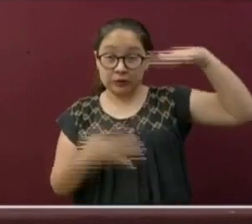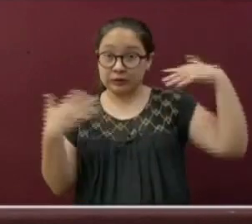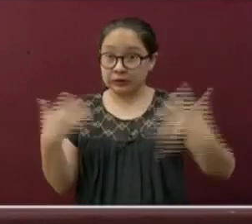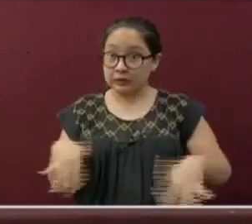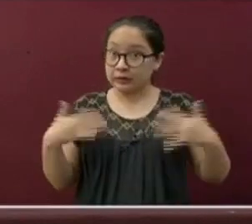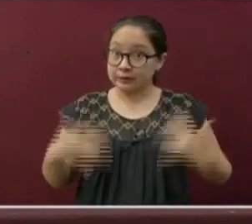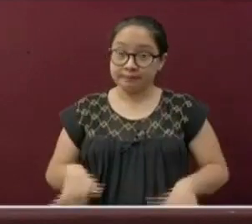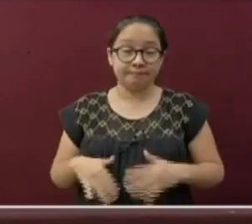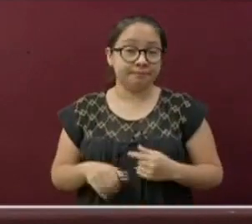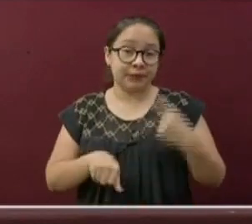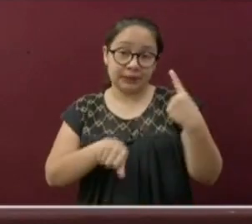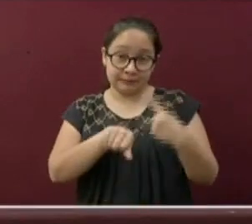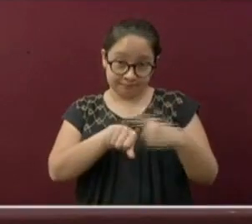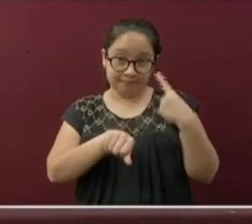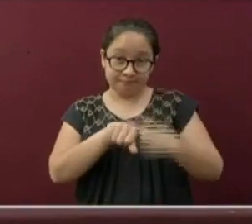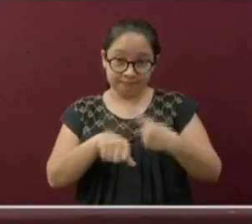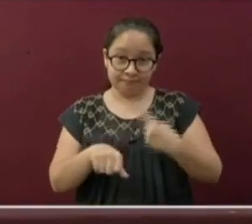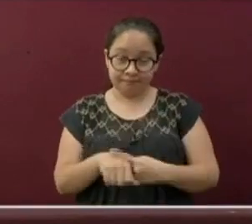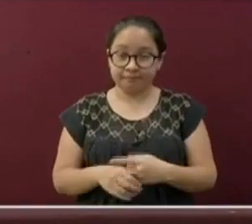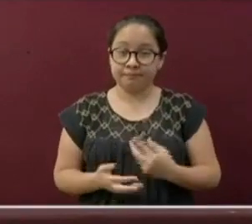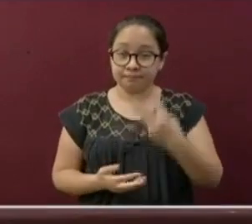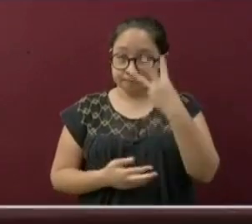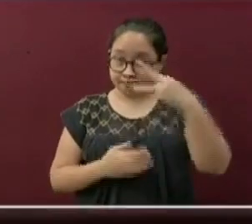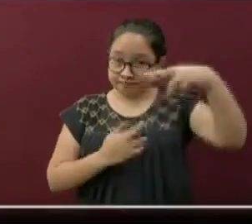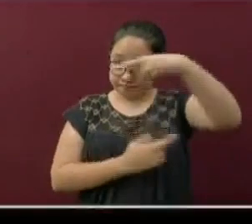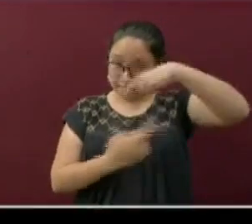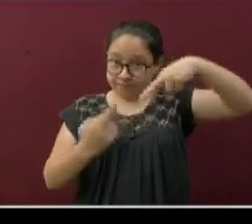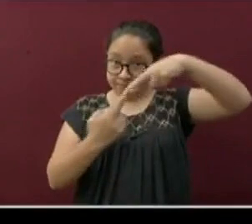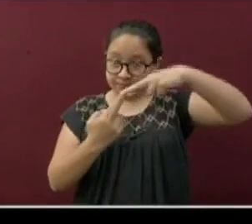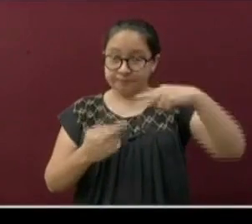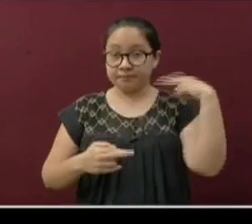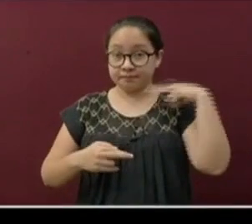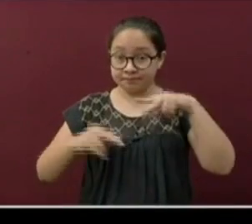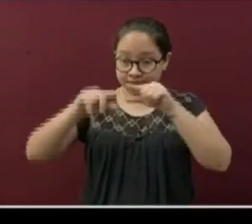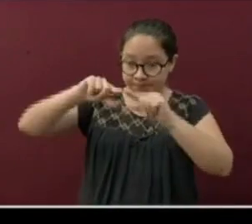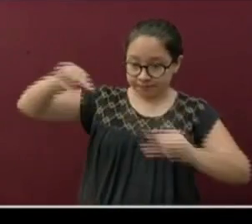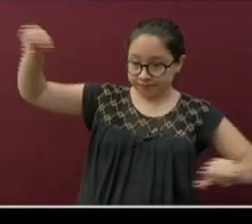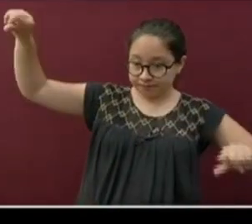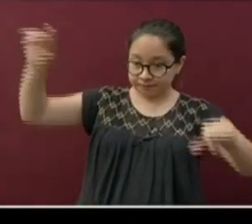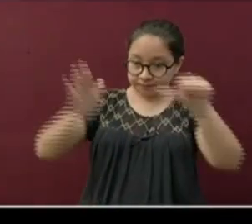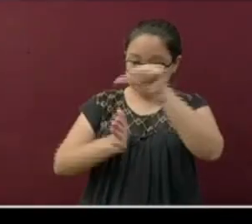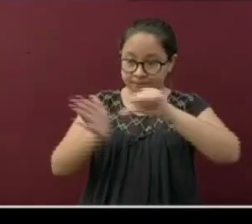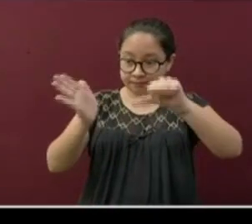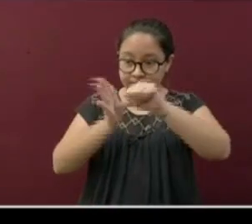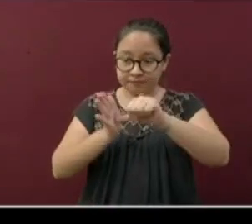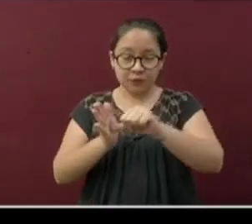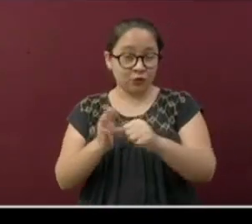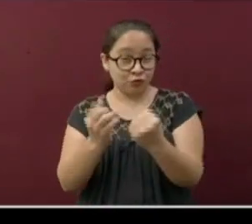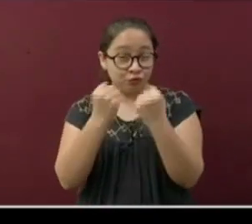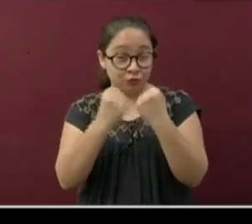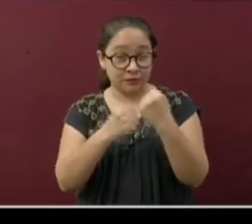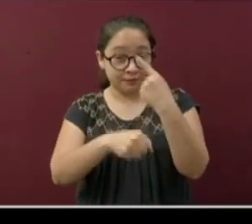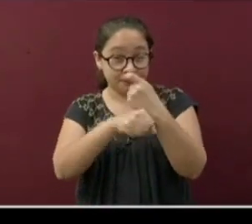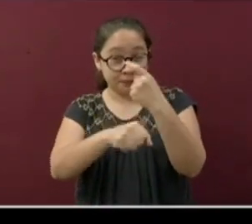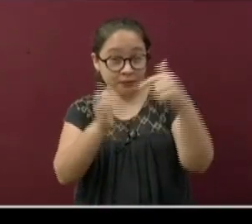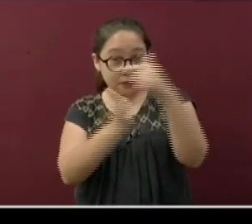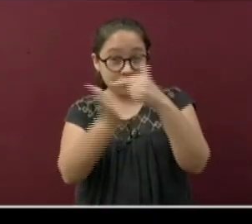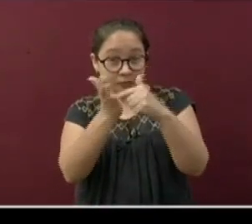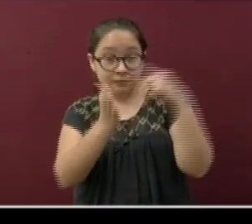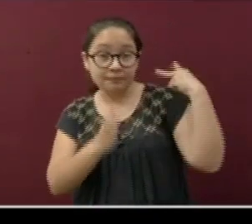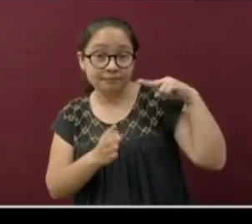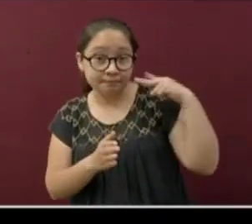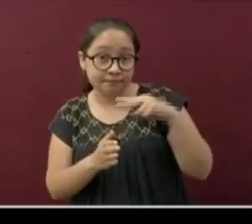enfermos en las tres regiones. En la zona centro, el puerto de Veracruz con 8